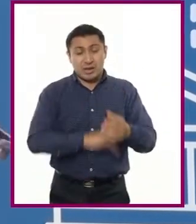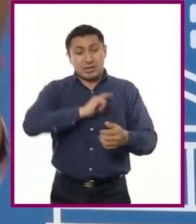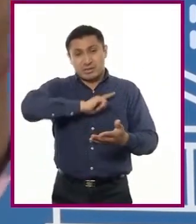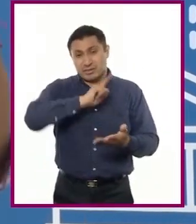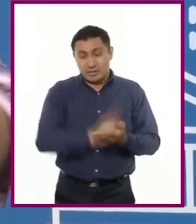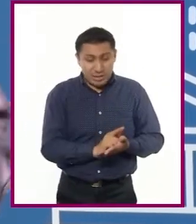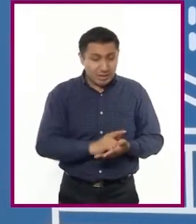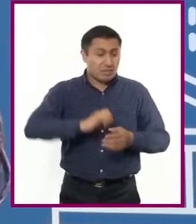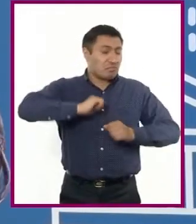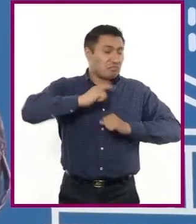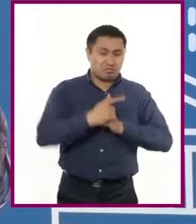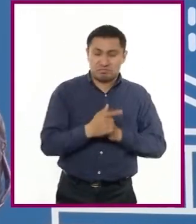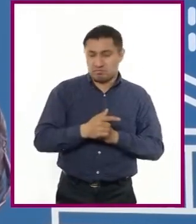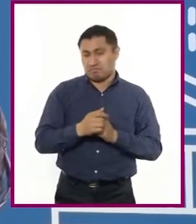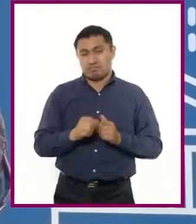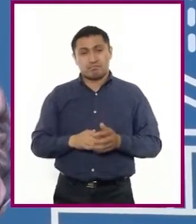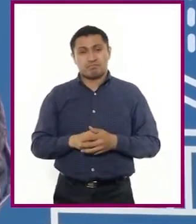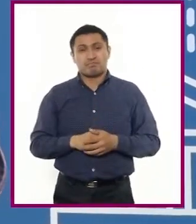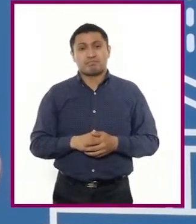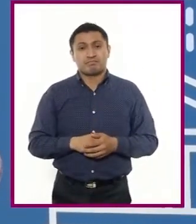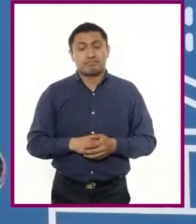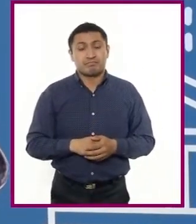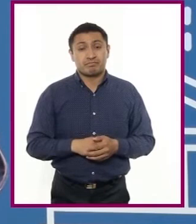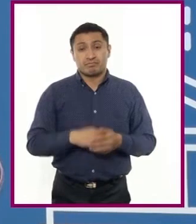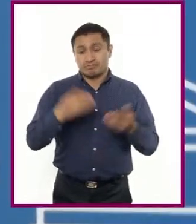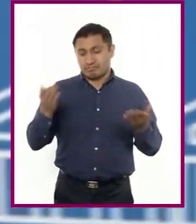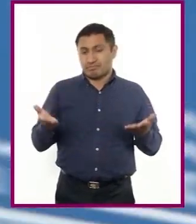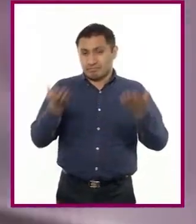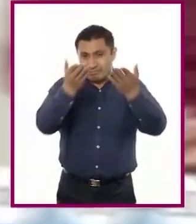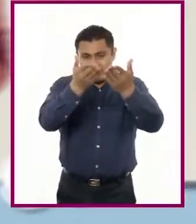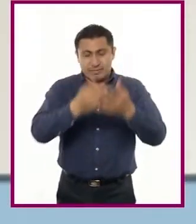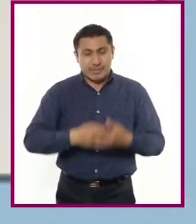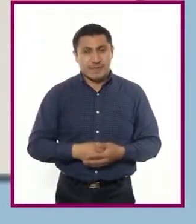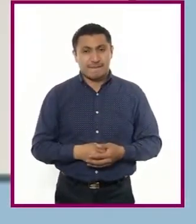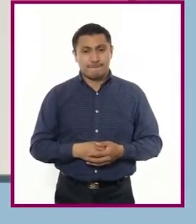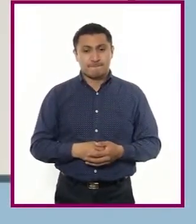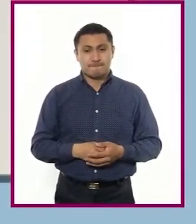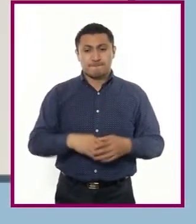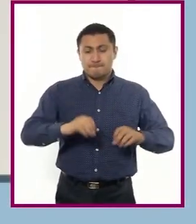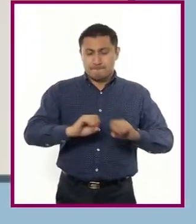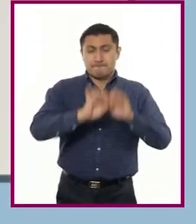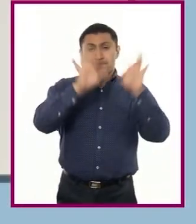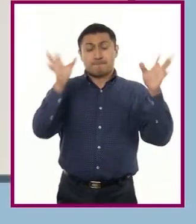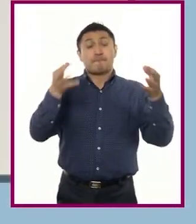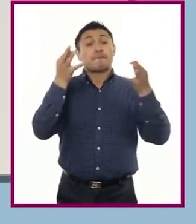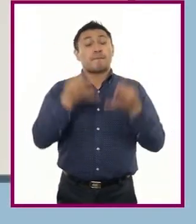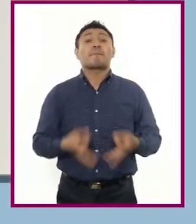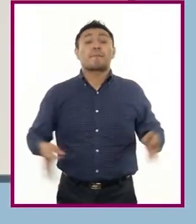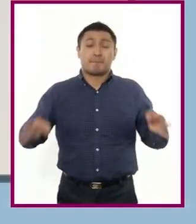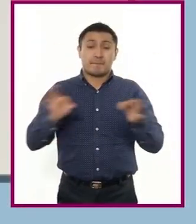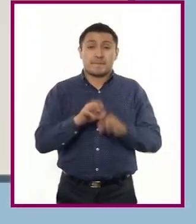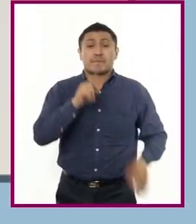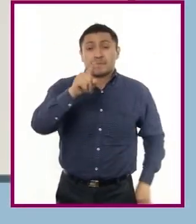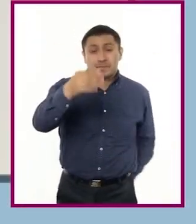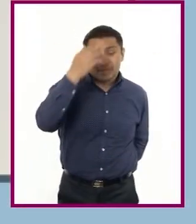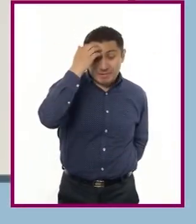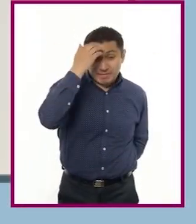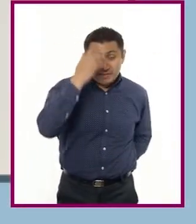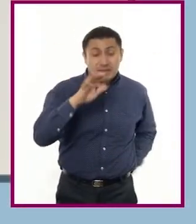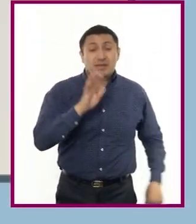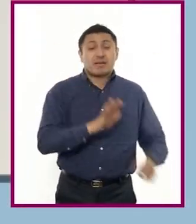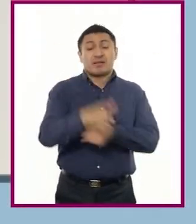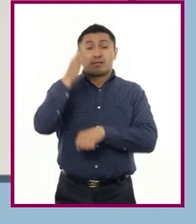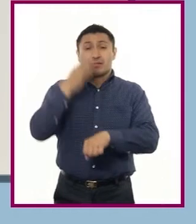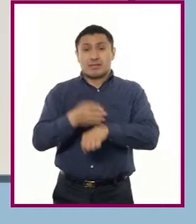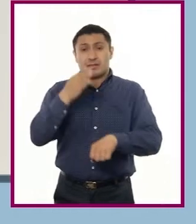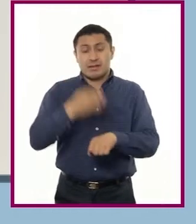las y los servidores públicos. Pongamos atención. Claro, es importante que conozcamos las sanciones a las